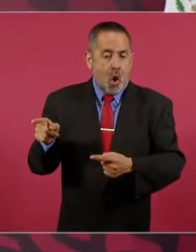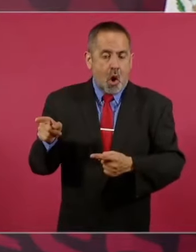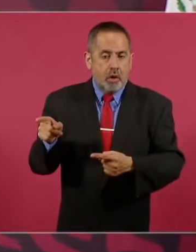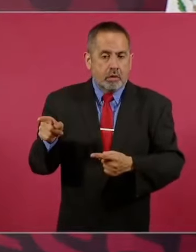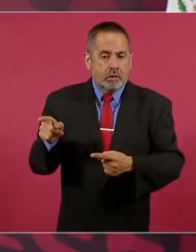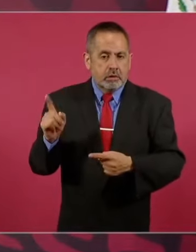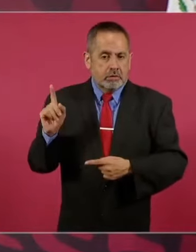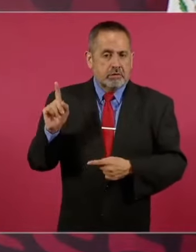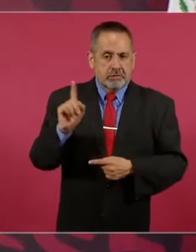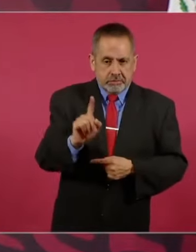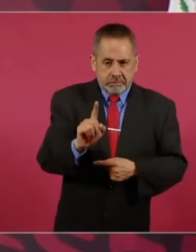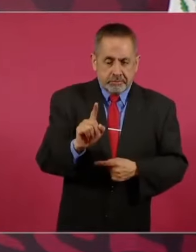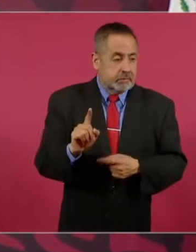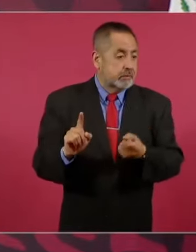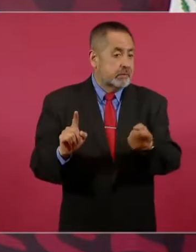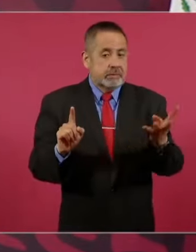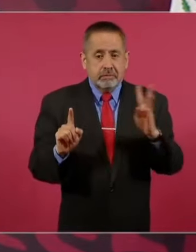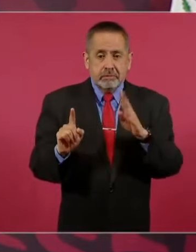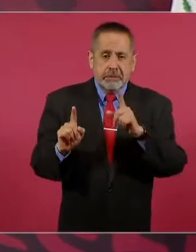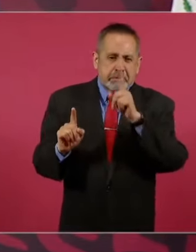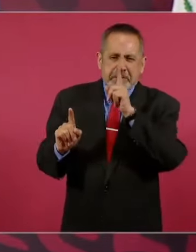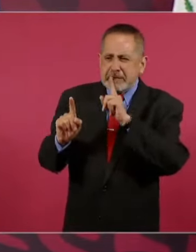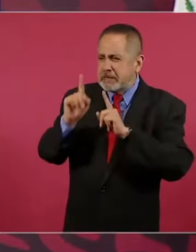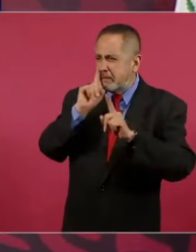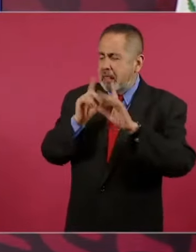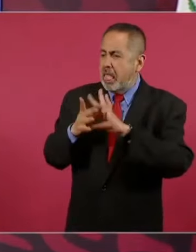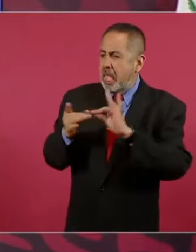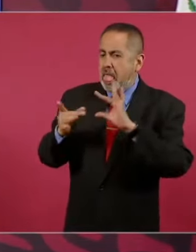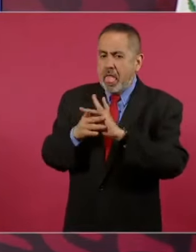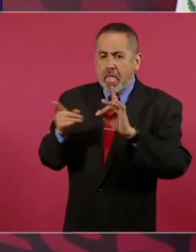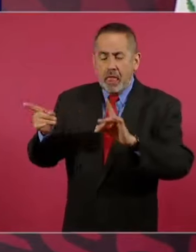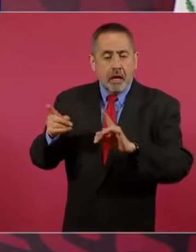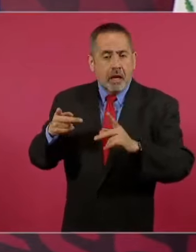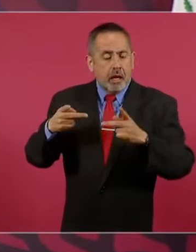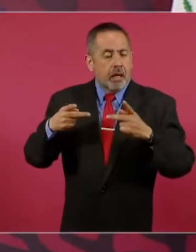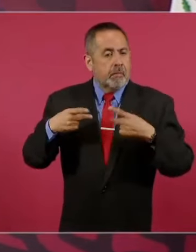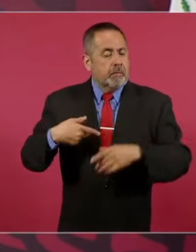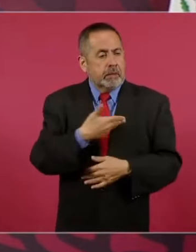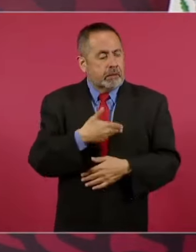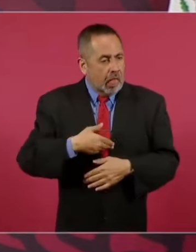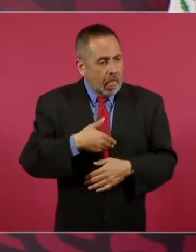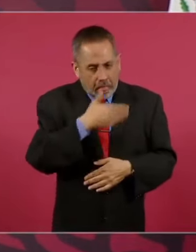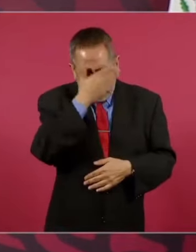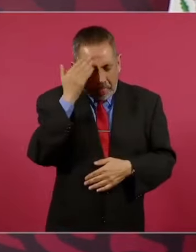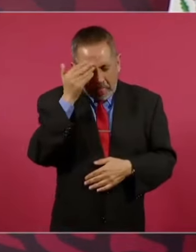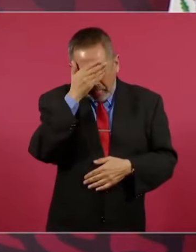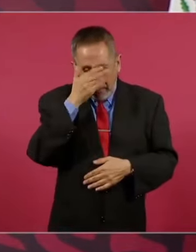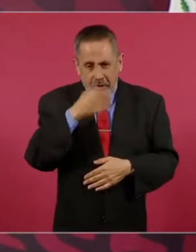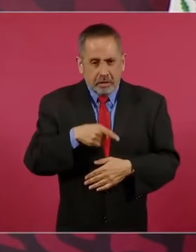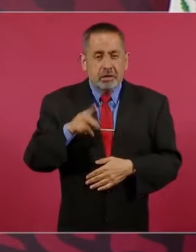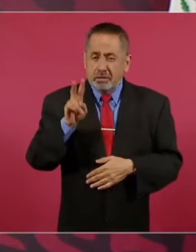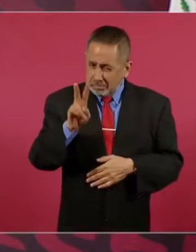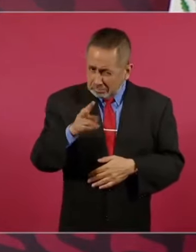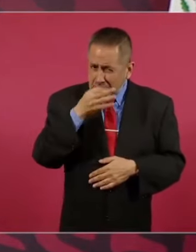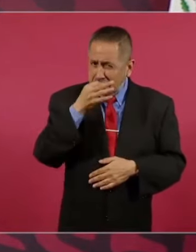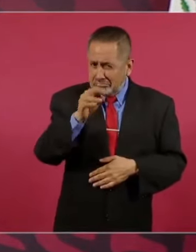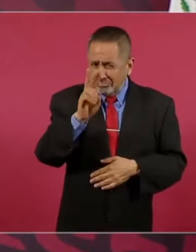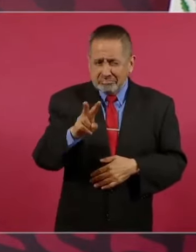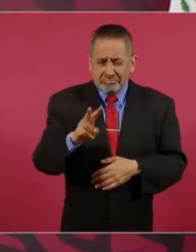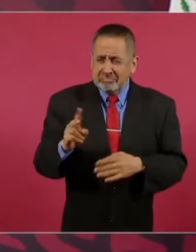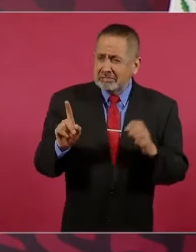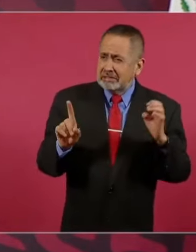mentiras. No, no, no, no, no, presidente, le digo que lo entrampan, presidente.